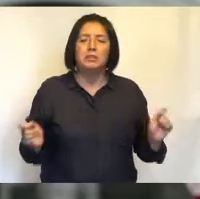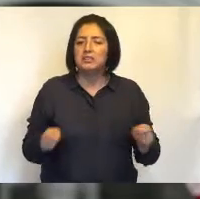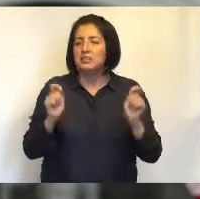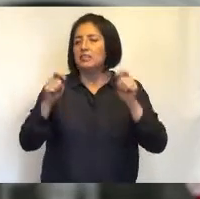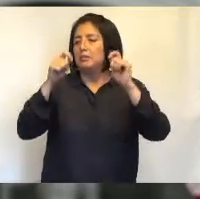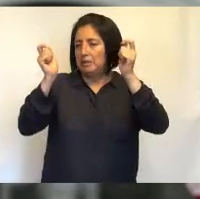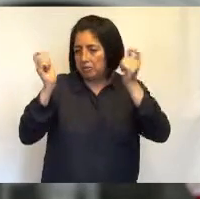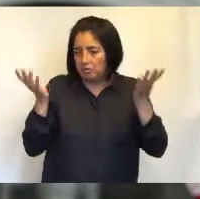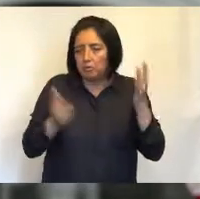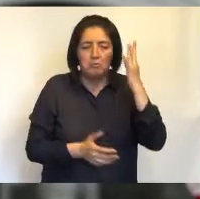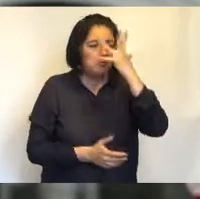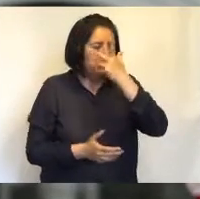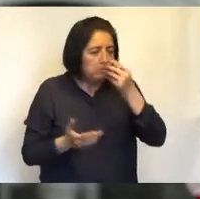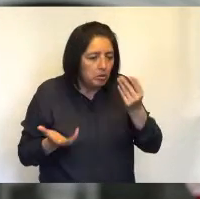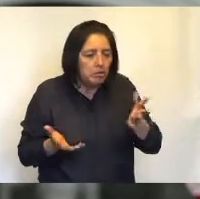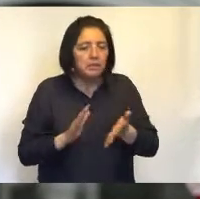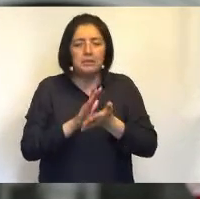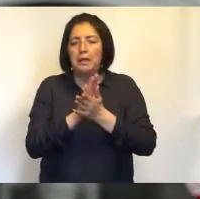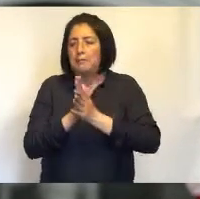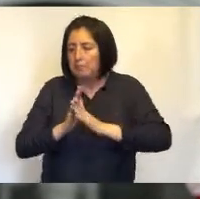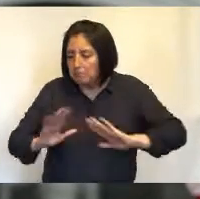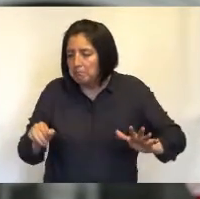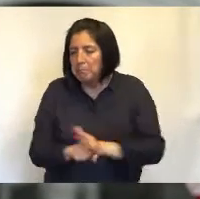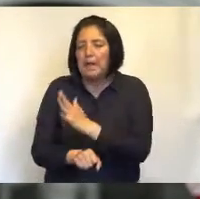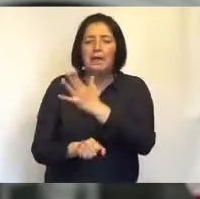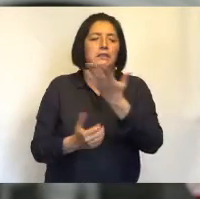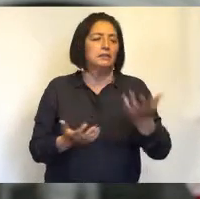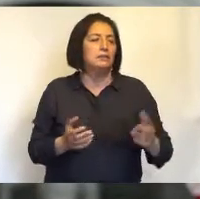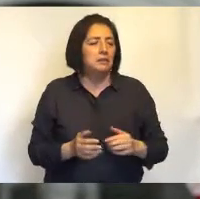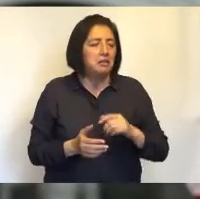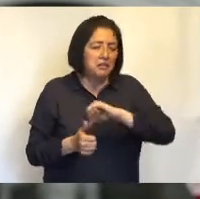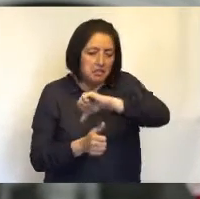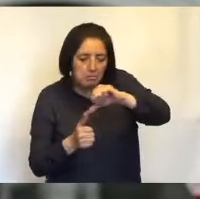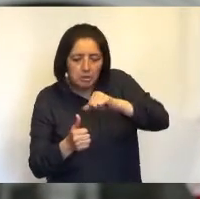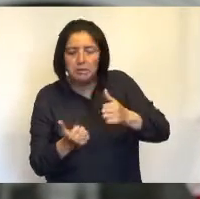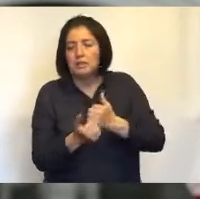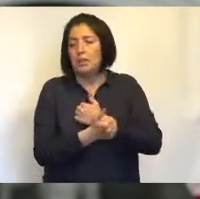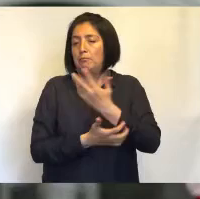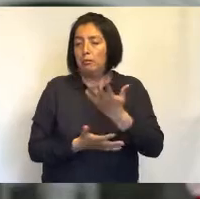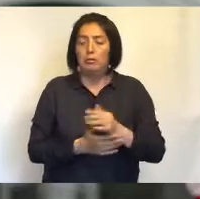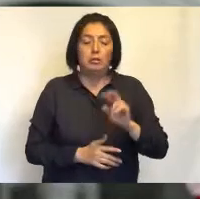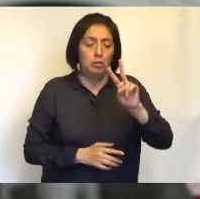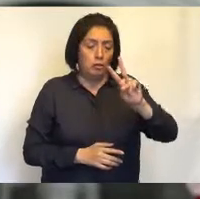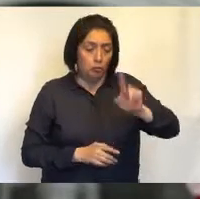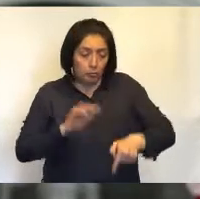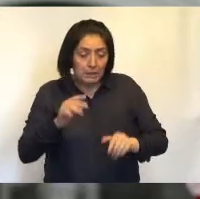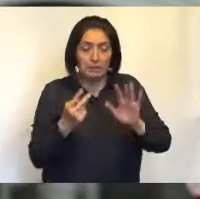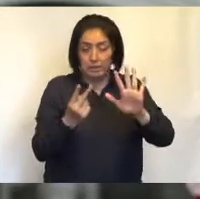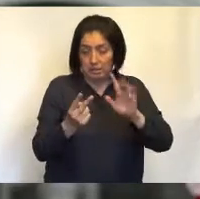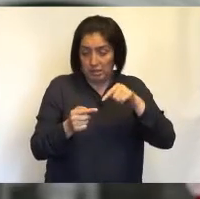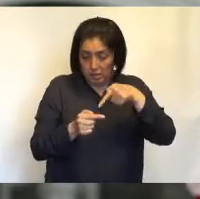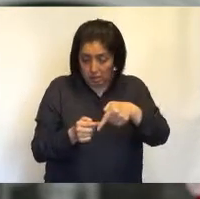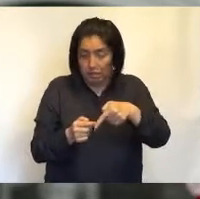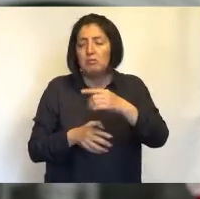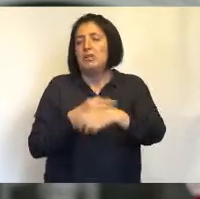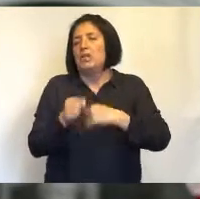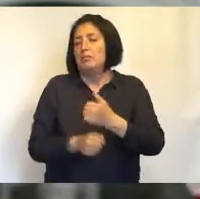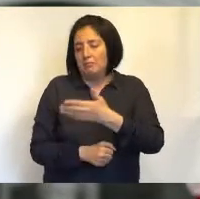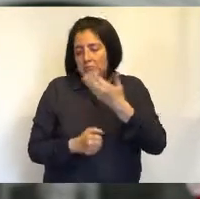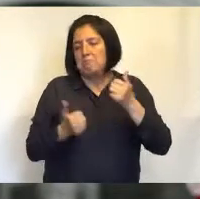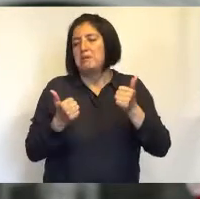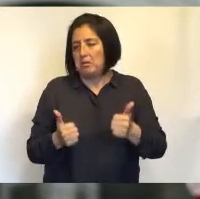Navidad muy bonita, llena de paz, llena de amor, de armonía. Y que el 2017 sea un año